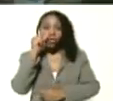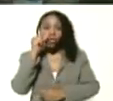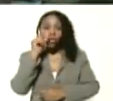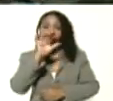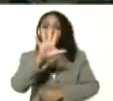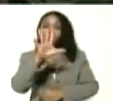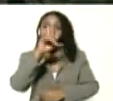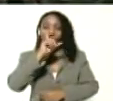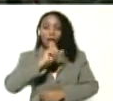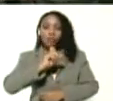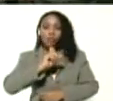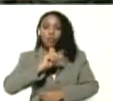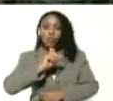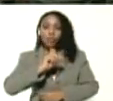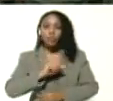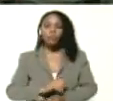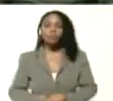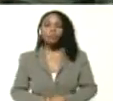quinto año,